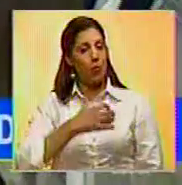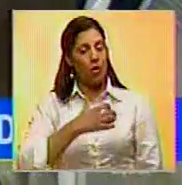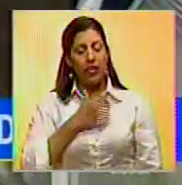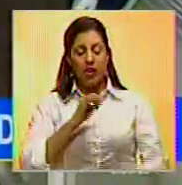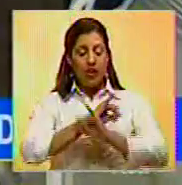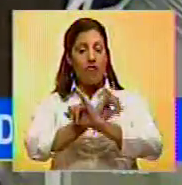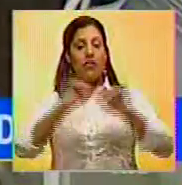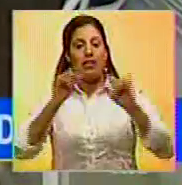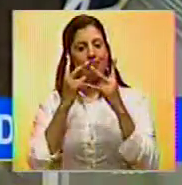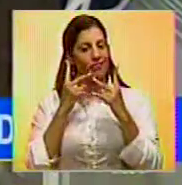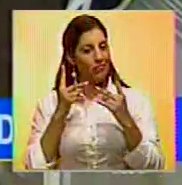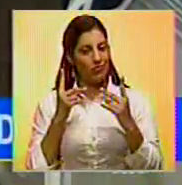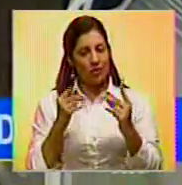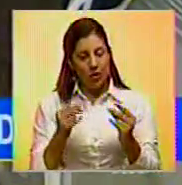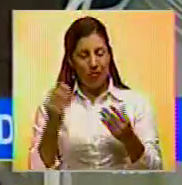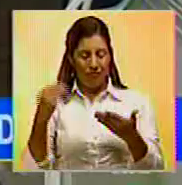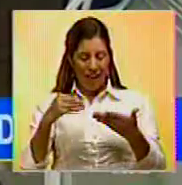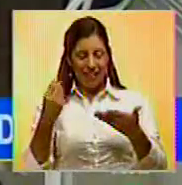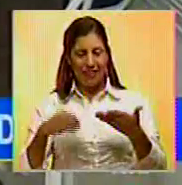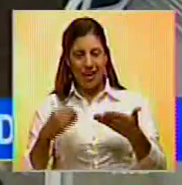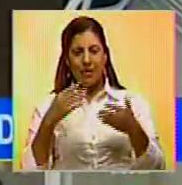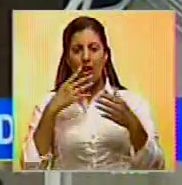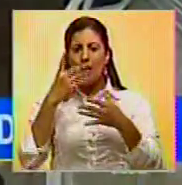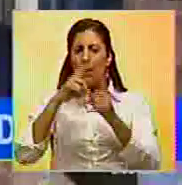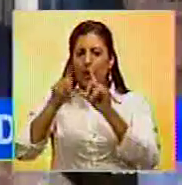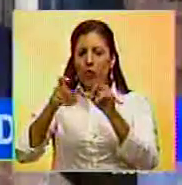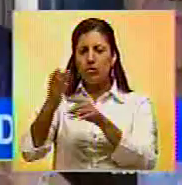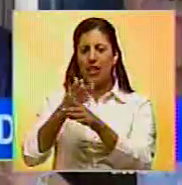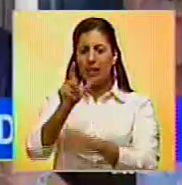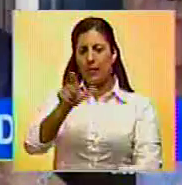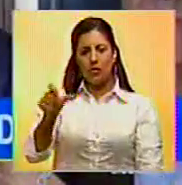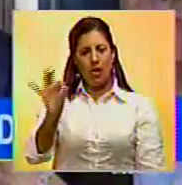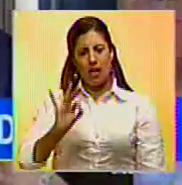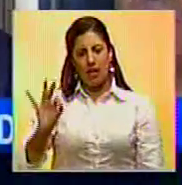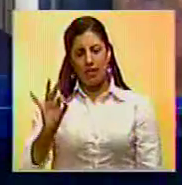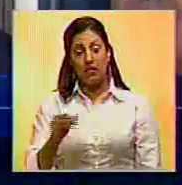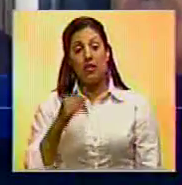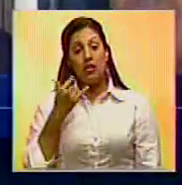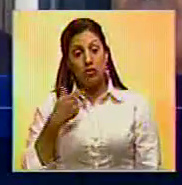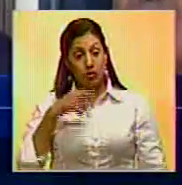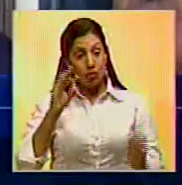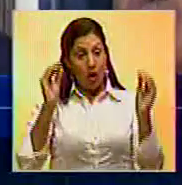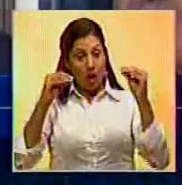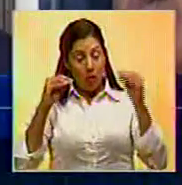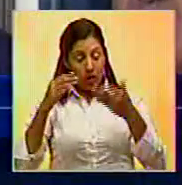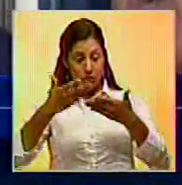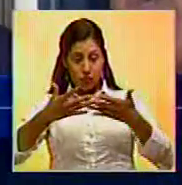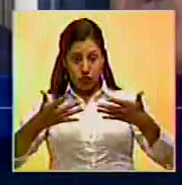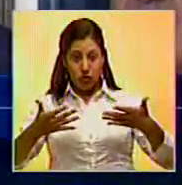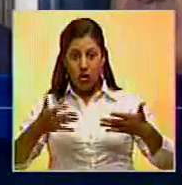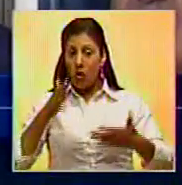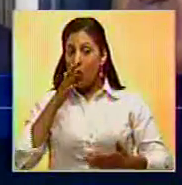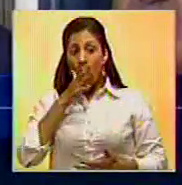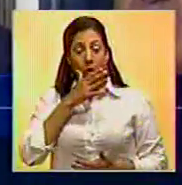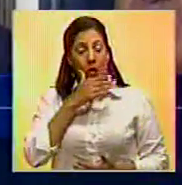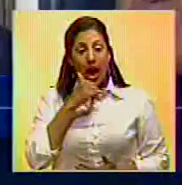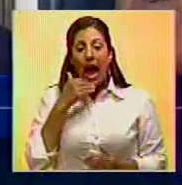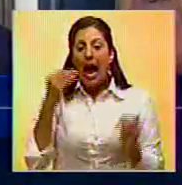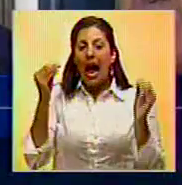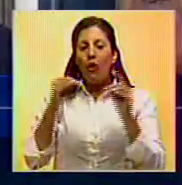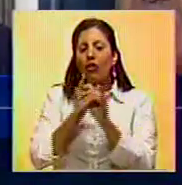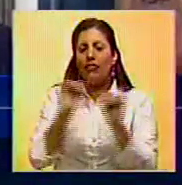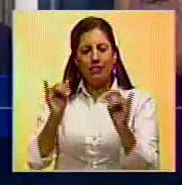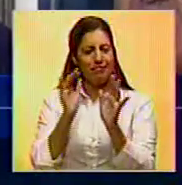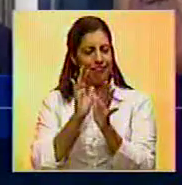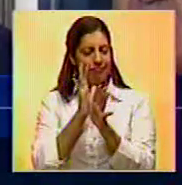definitivo, debido a que a su parecer no fue socializado con antelación. Consideramos que ese acuerdo que se ha presentado no es un acuerdo